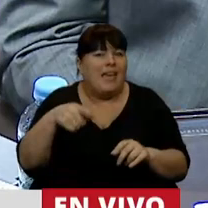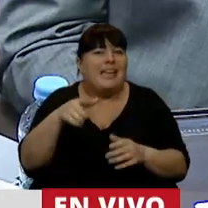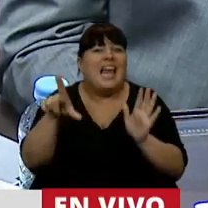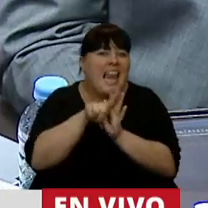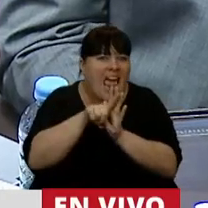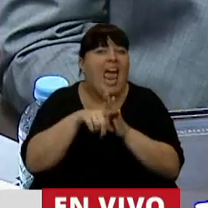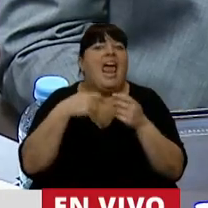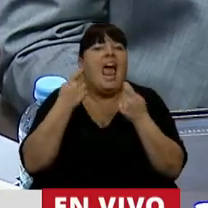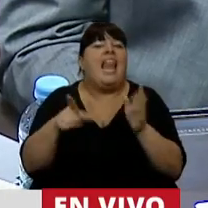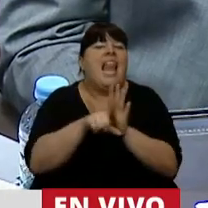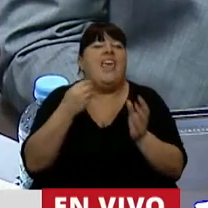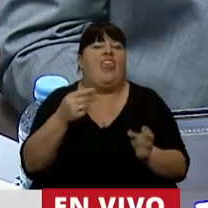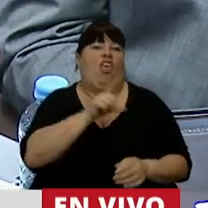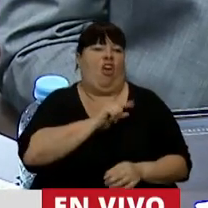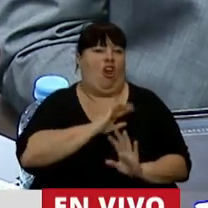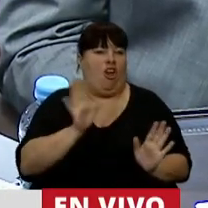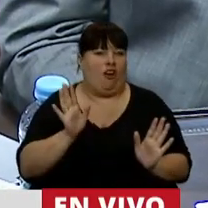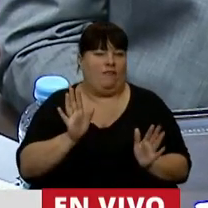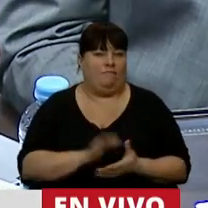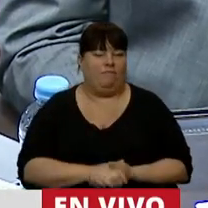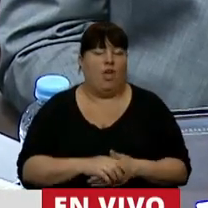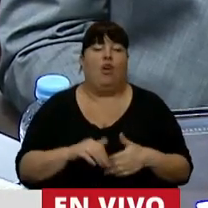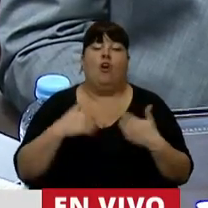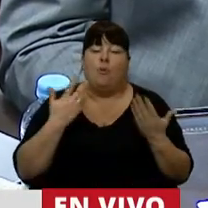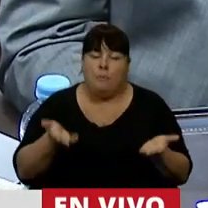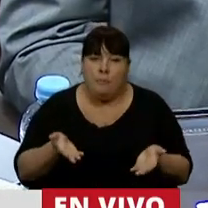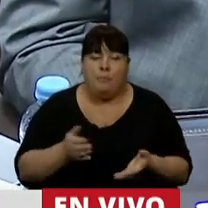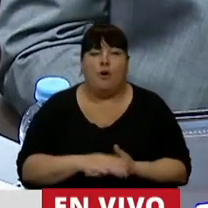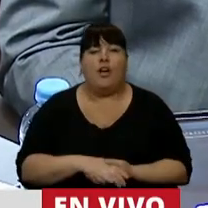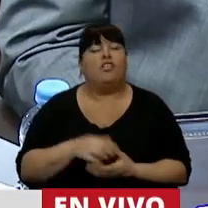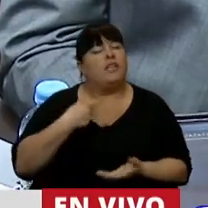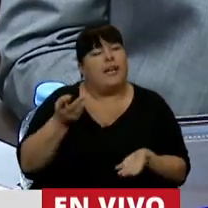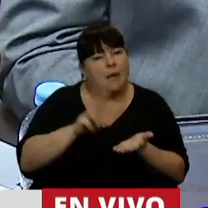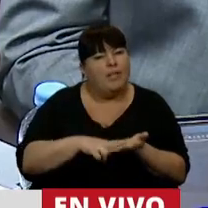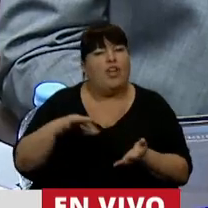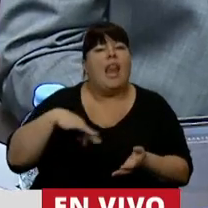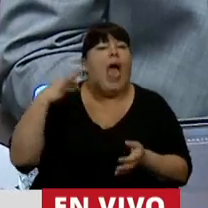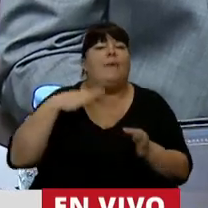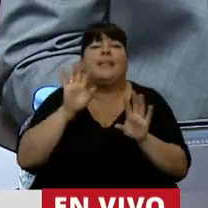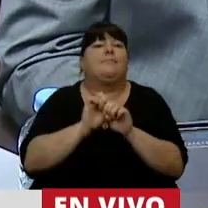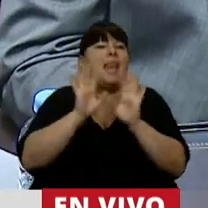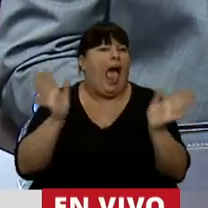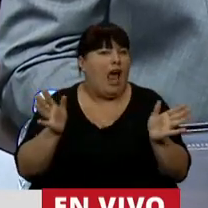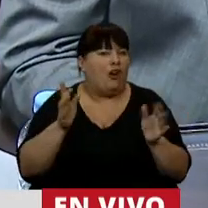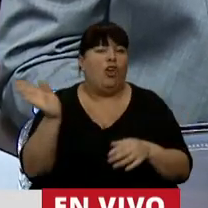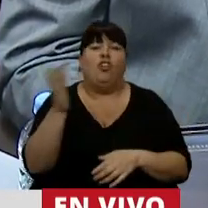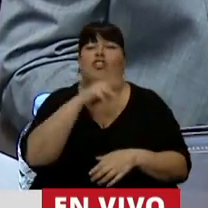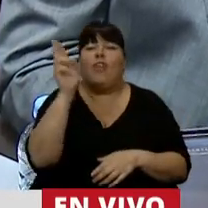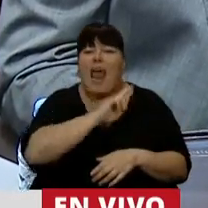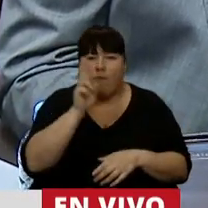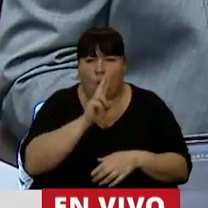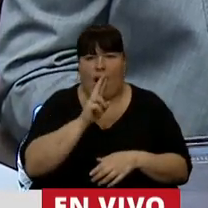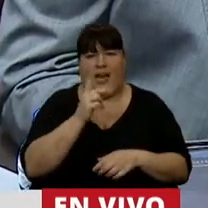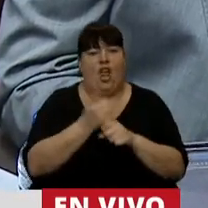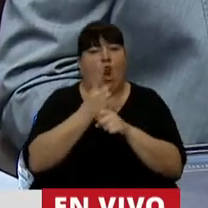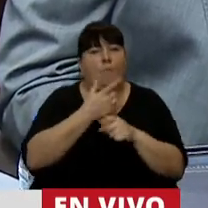legalizando un dolor, señor Presidente. Por eso, yo insisto, la vida es un milagro. Y todas aquellas mujeres que no